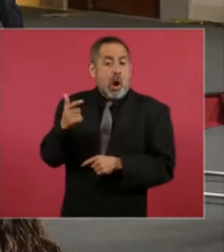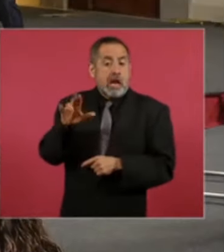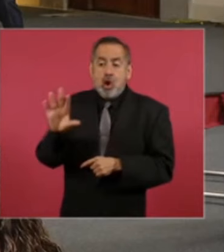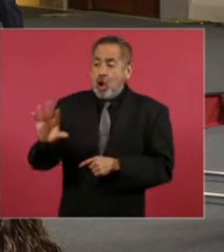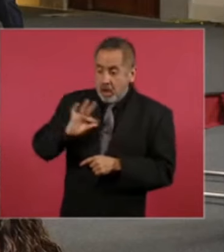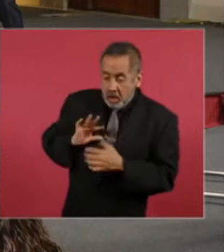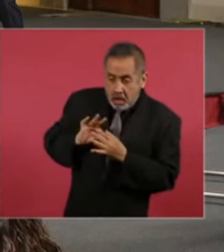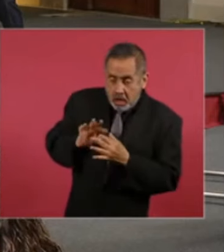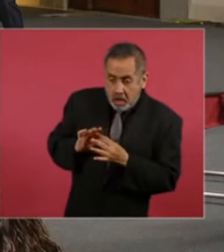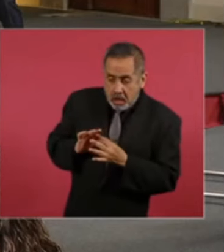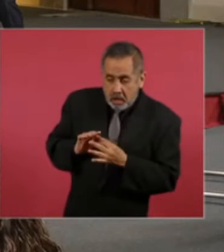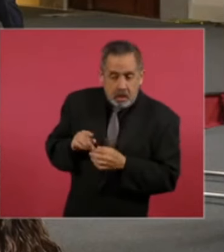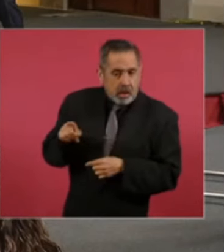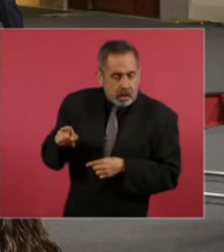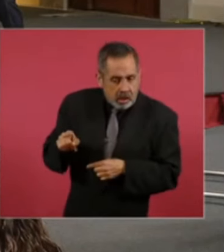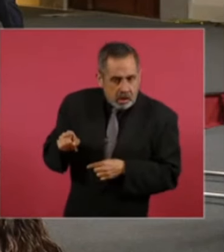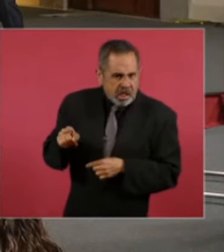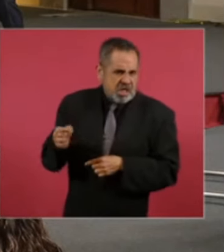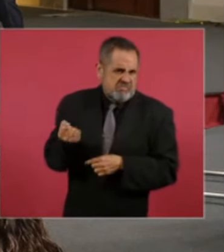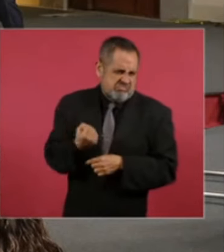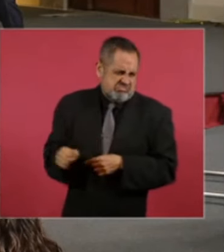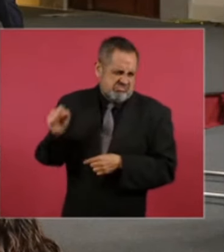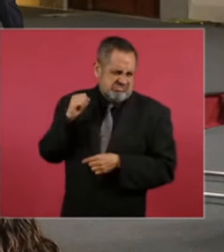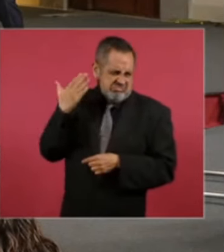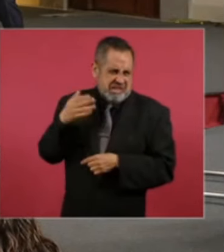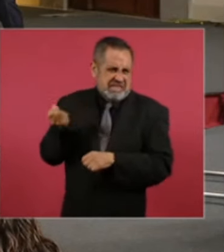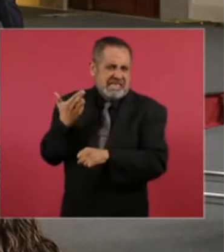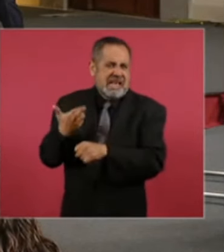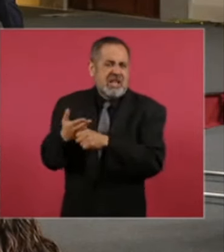Ramírez de la O que es un extraordinario secretario de Hacienda